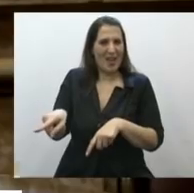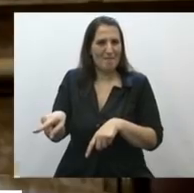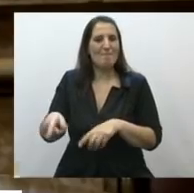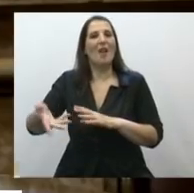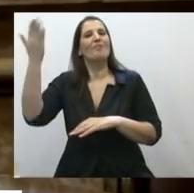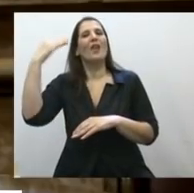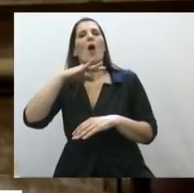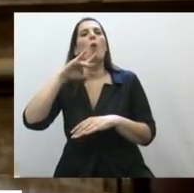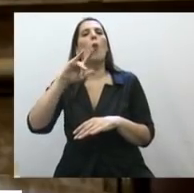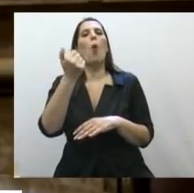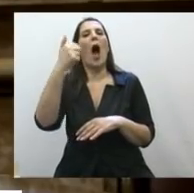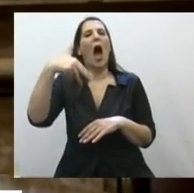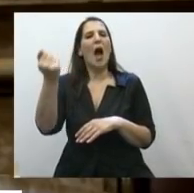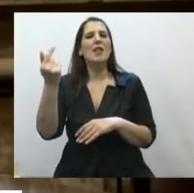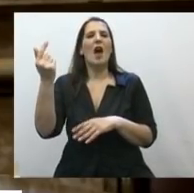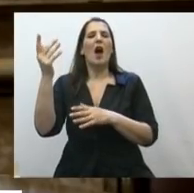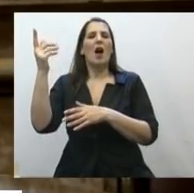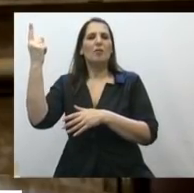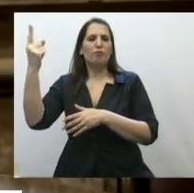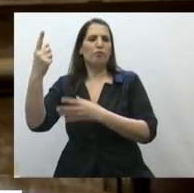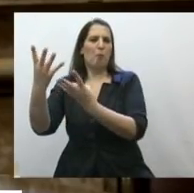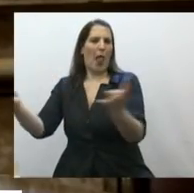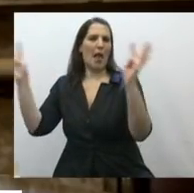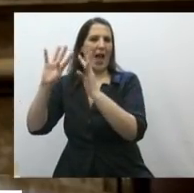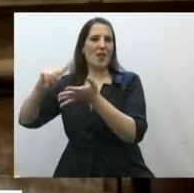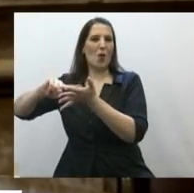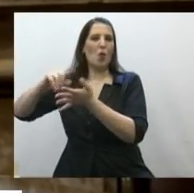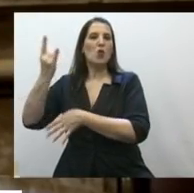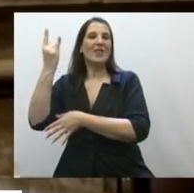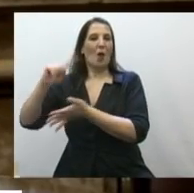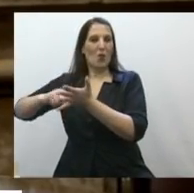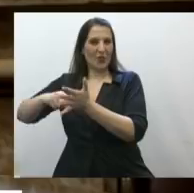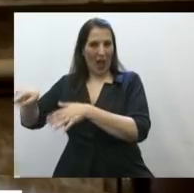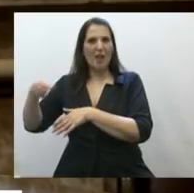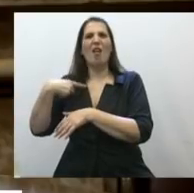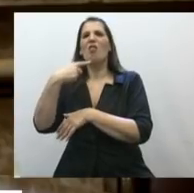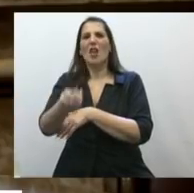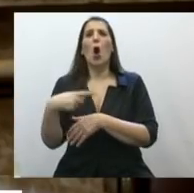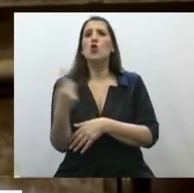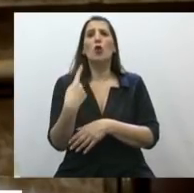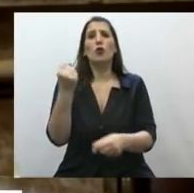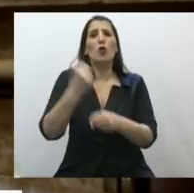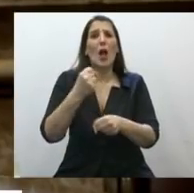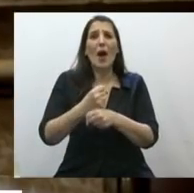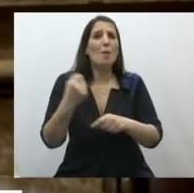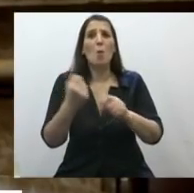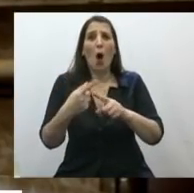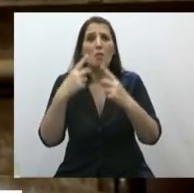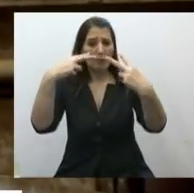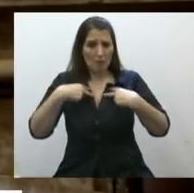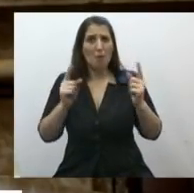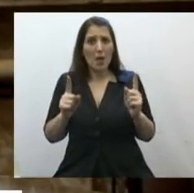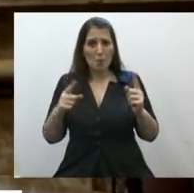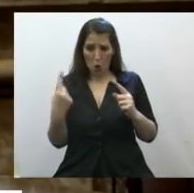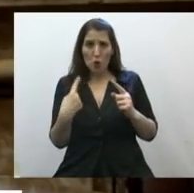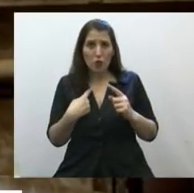en el plenario días atrás, tal vez nosotros tengamos que entender que no estamos legislando para nosotros, que estamos legislando para